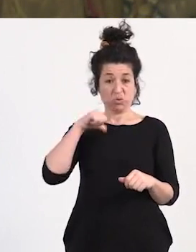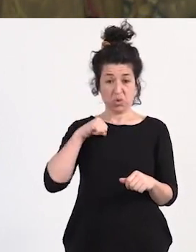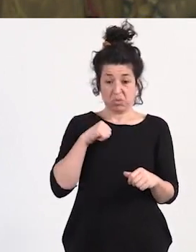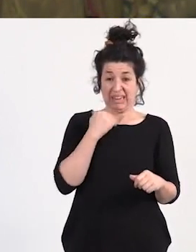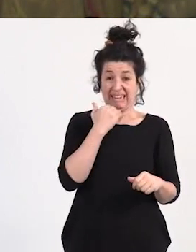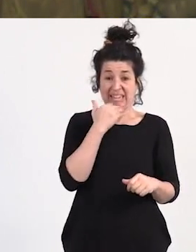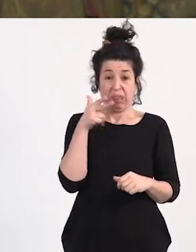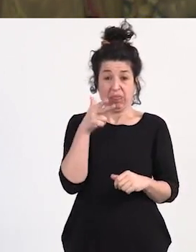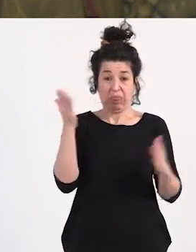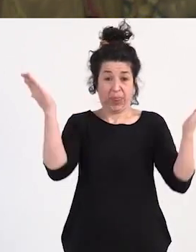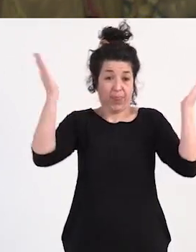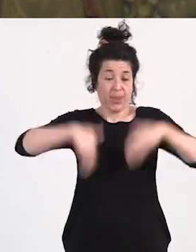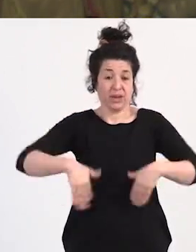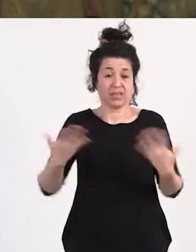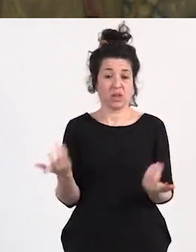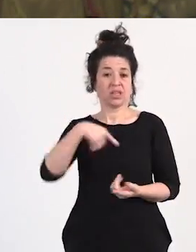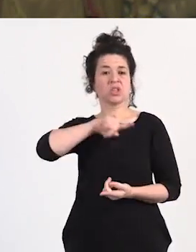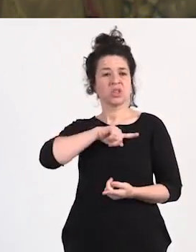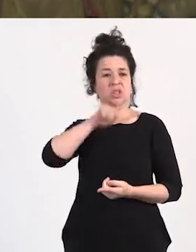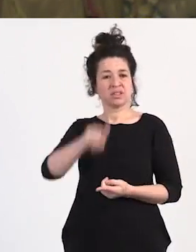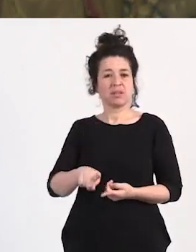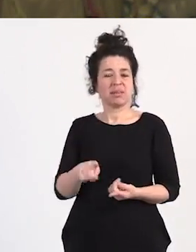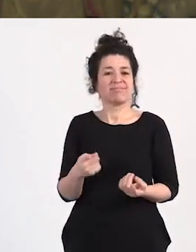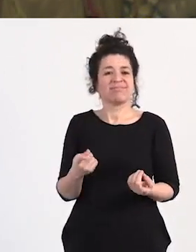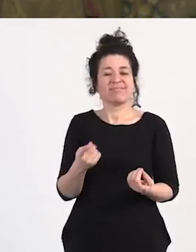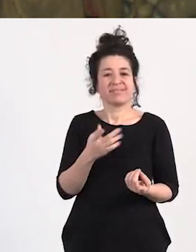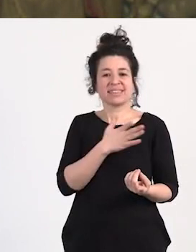y nosotros también ahí lo que hacemos es como